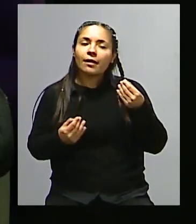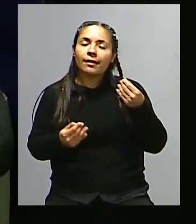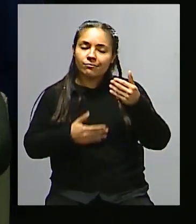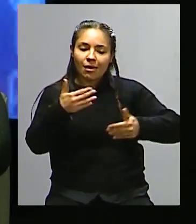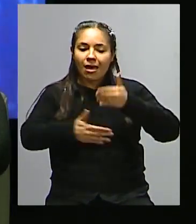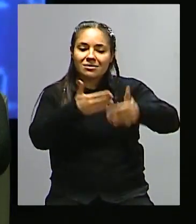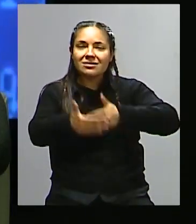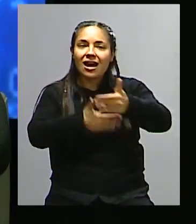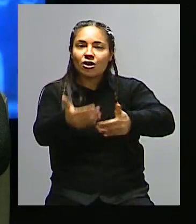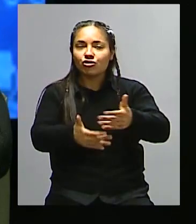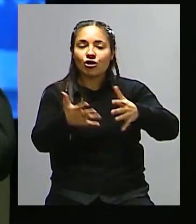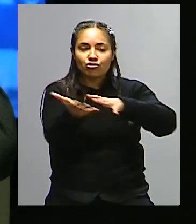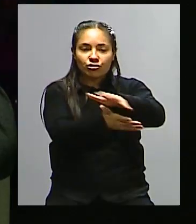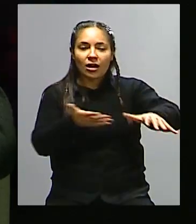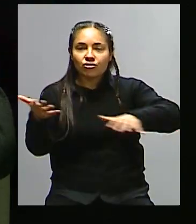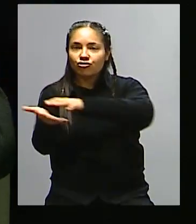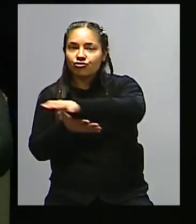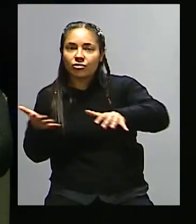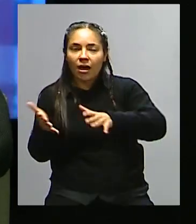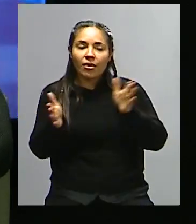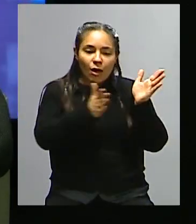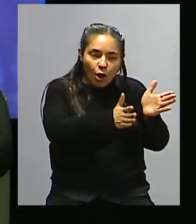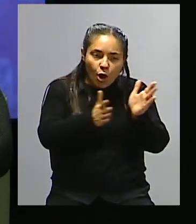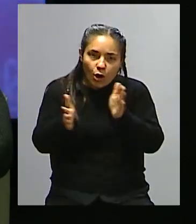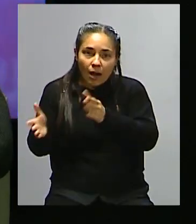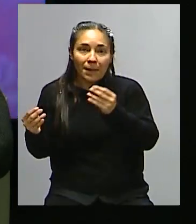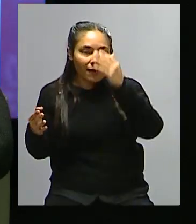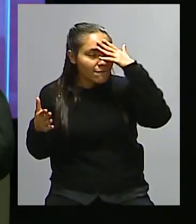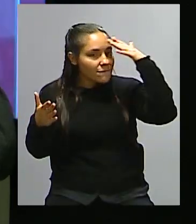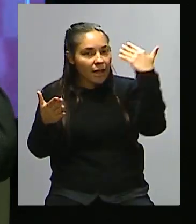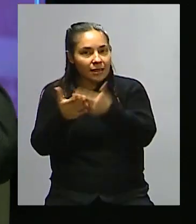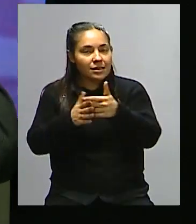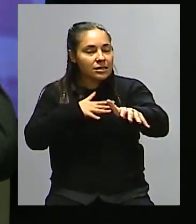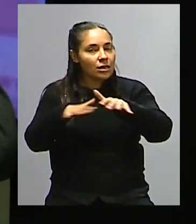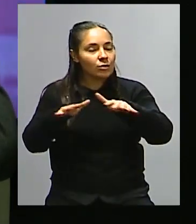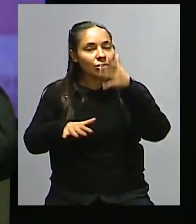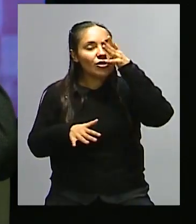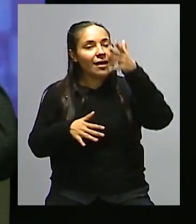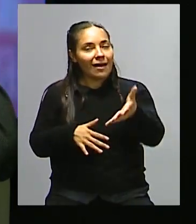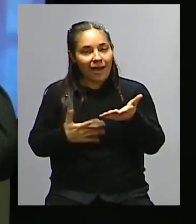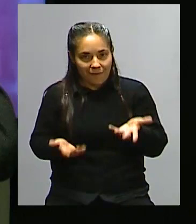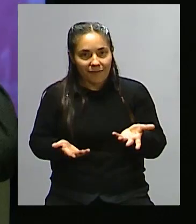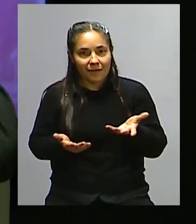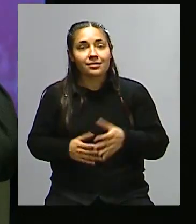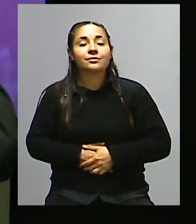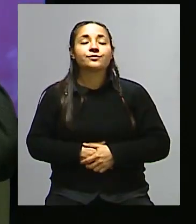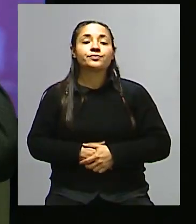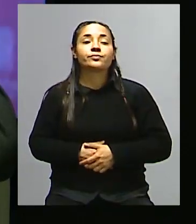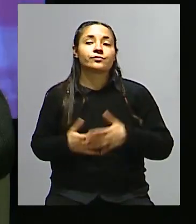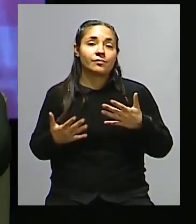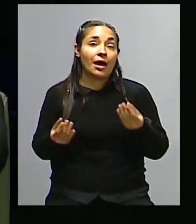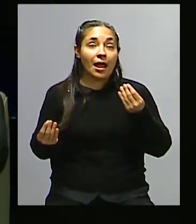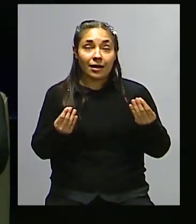organizacionales de las sociedades para tratar de enfrentar estas situaciones críticas en el marco, digamos, de